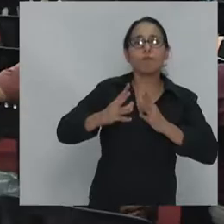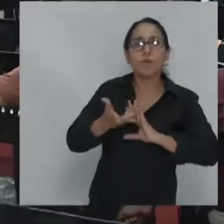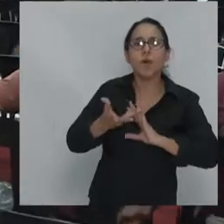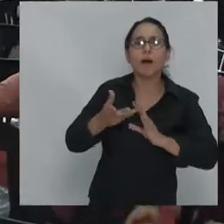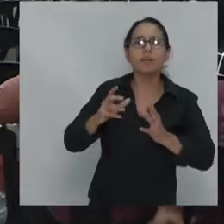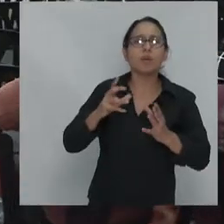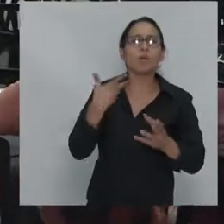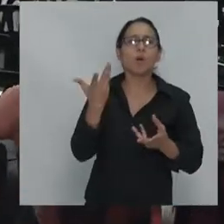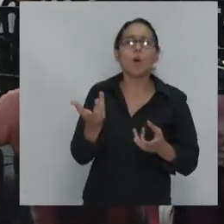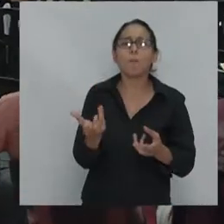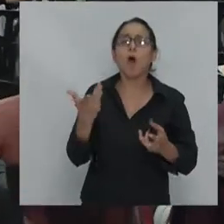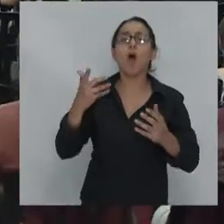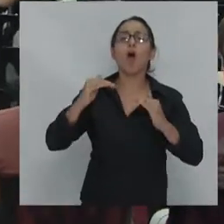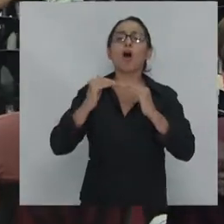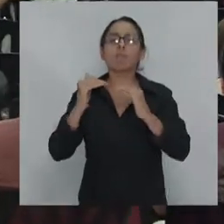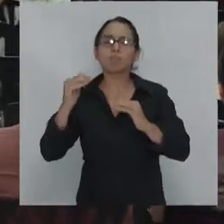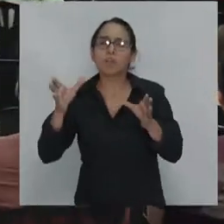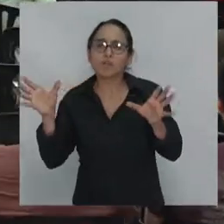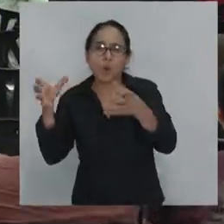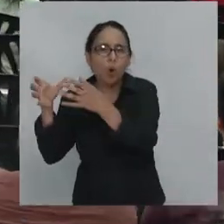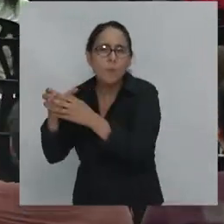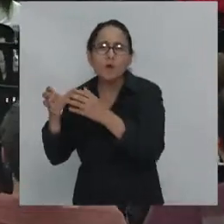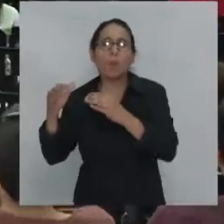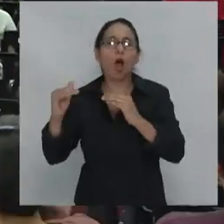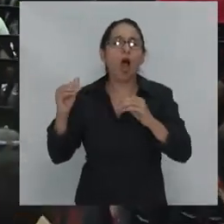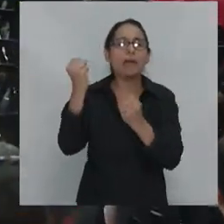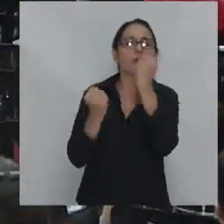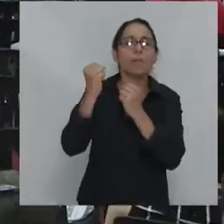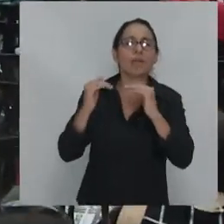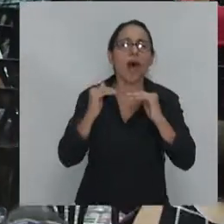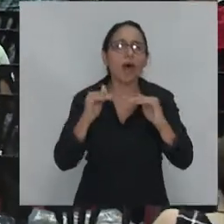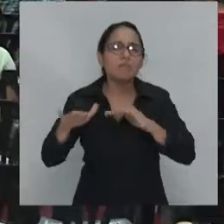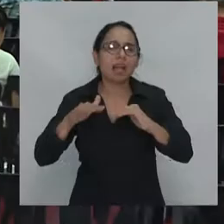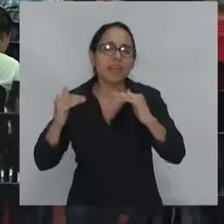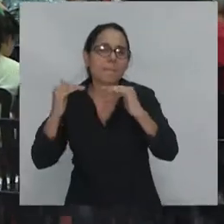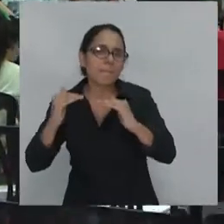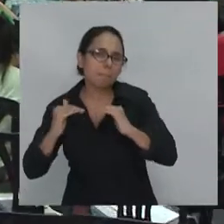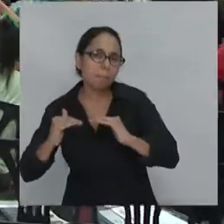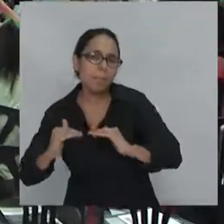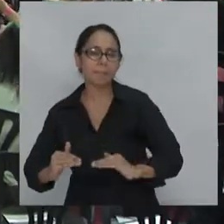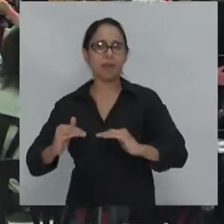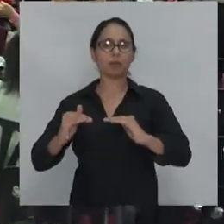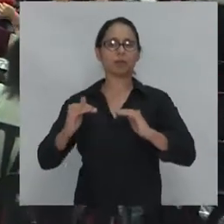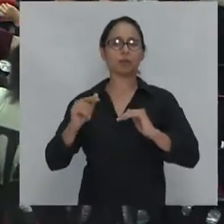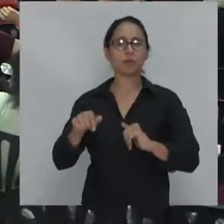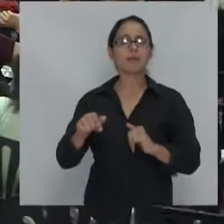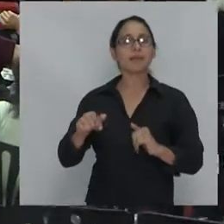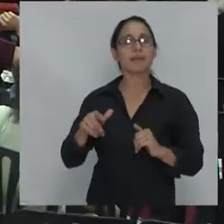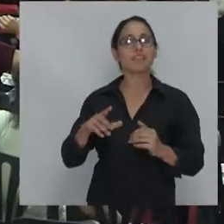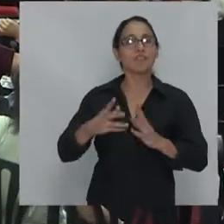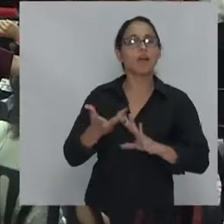precarización de las clases medias. Entonces, eso realmente me parece que es parte del fenómeno que yo llamo de